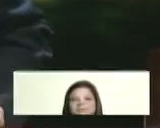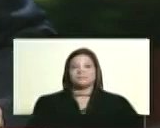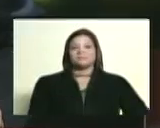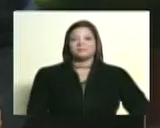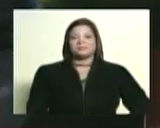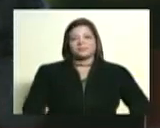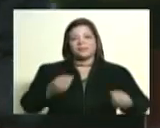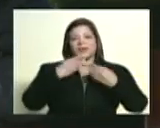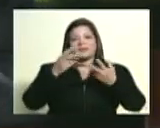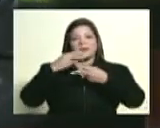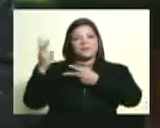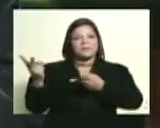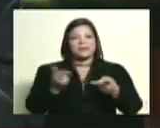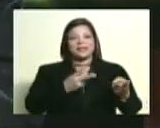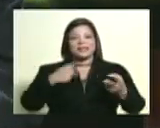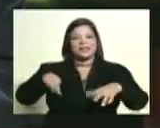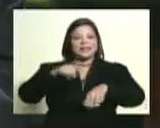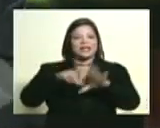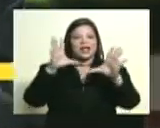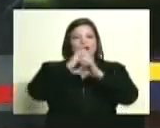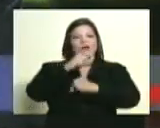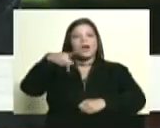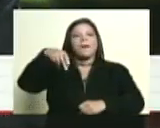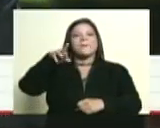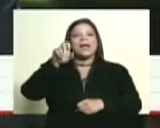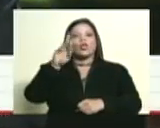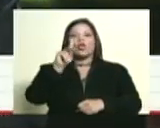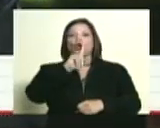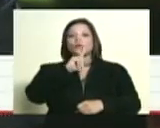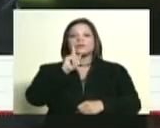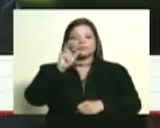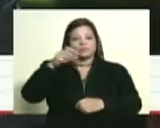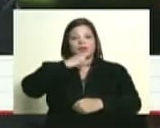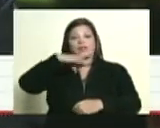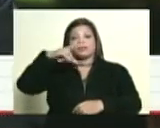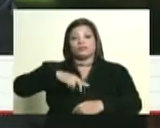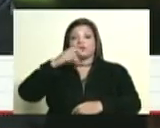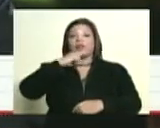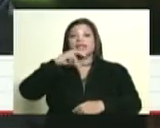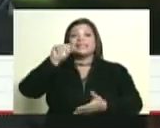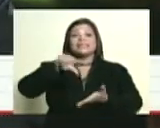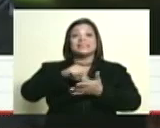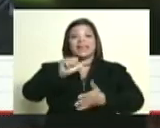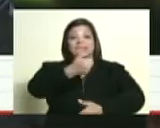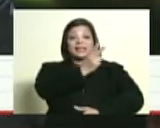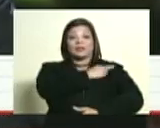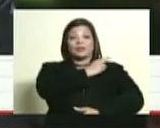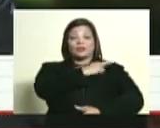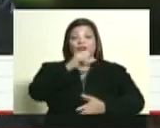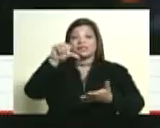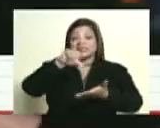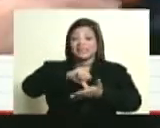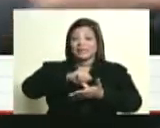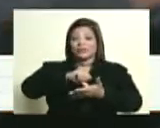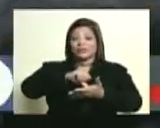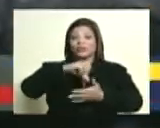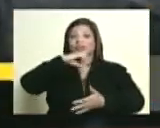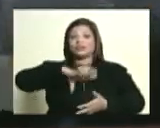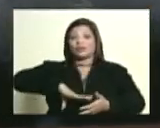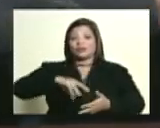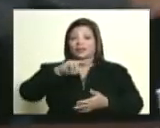Bien, damos la bienvenida a esta hora de la noche a Pedro Calzadilla, historiador, presidente del Centro Nacional de la Historia. ¿Cómo estás, Pedro? Buenas noches.